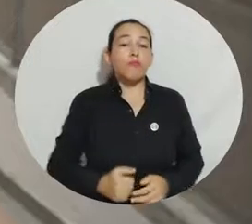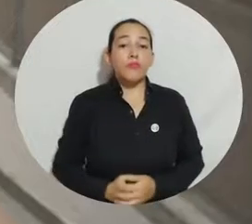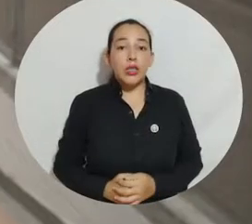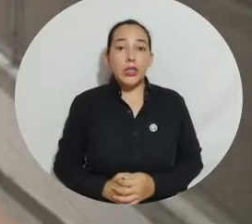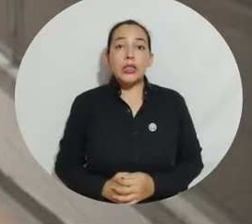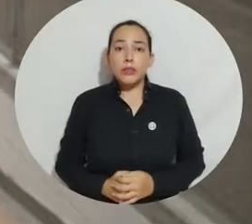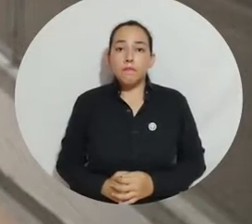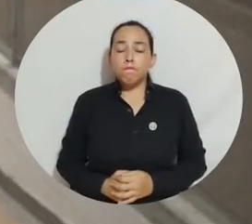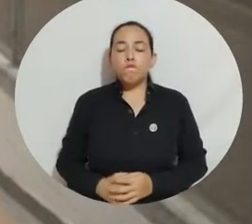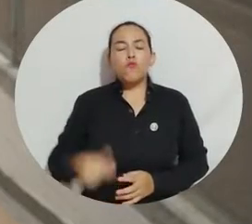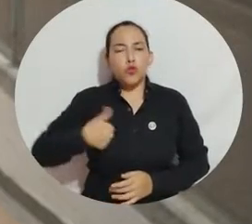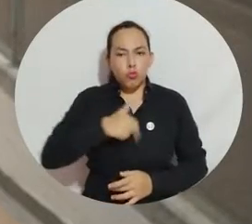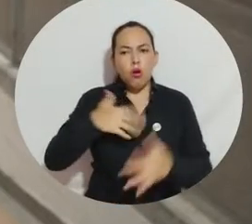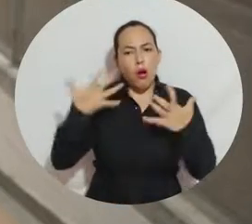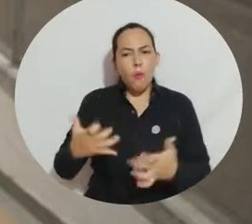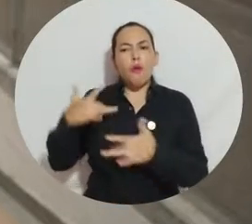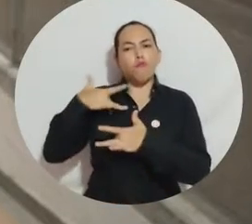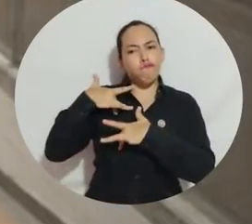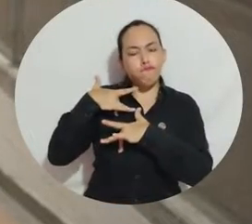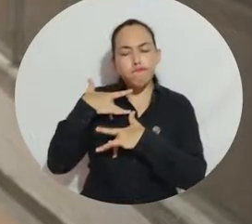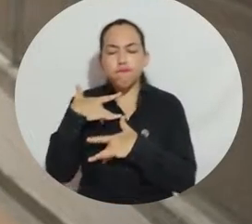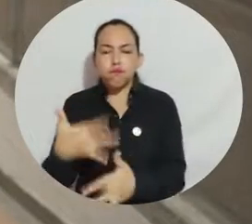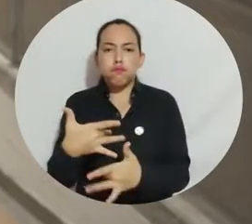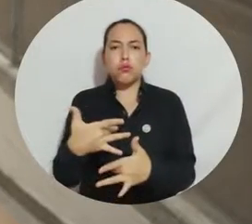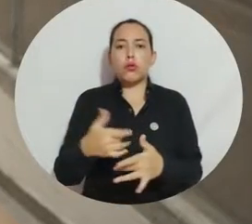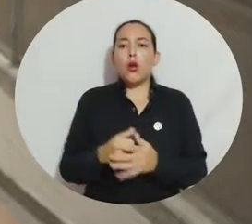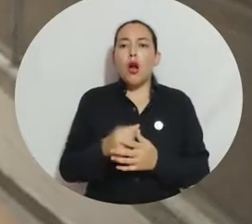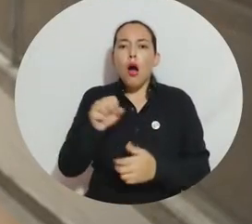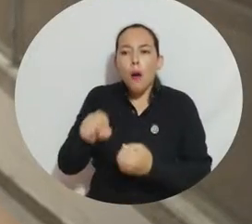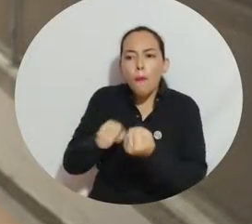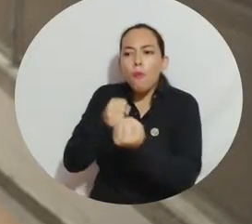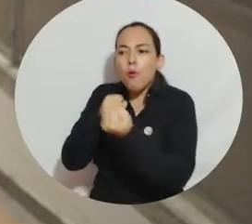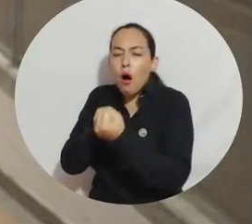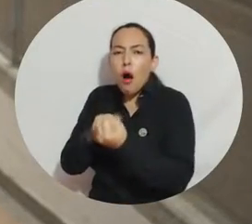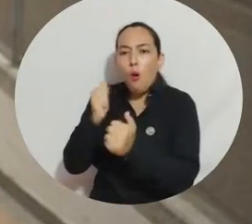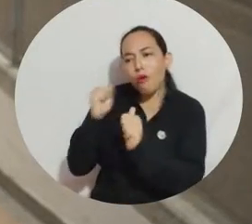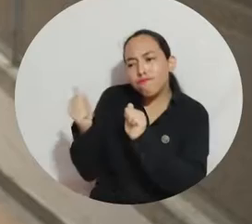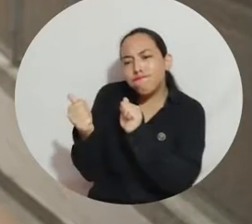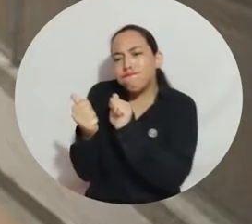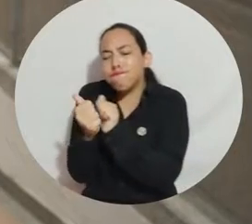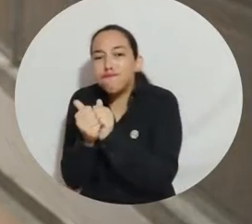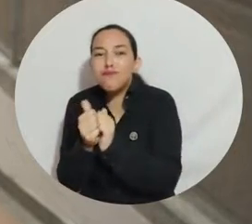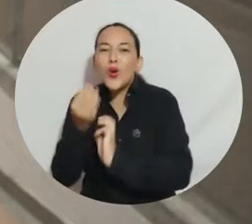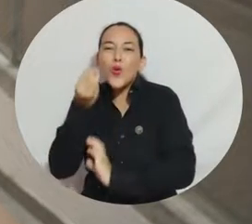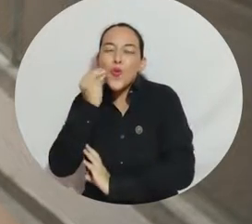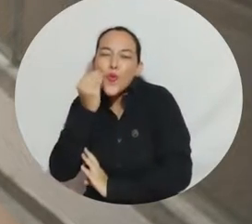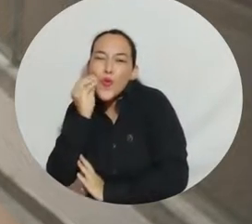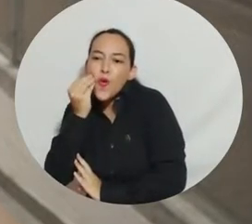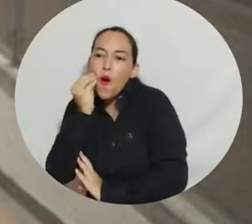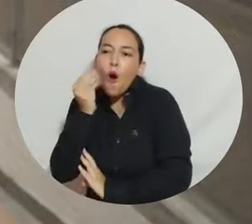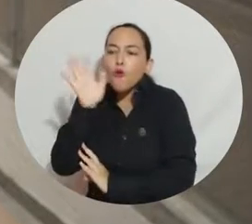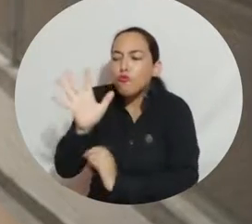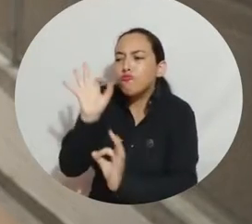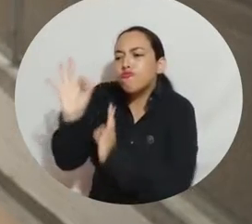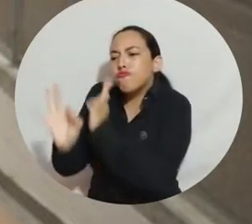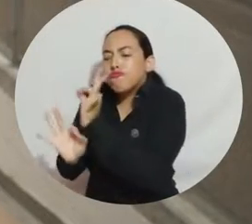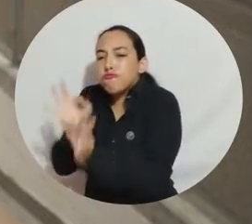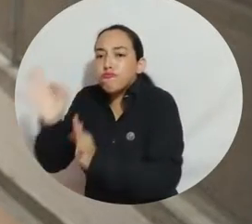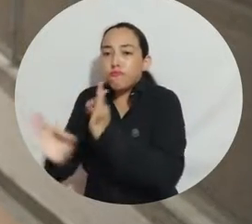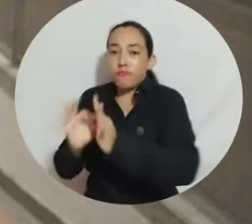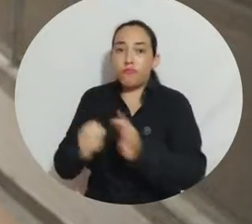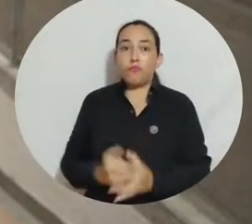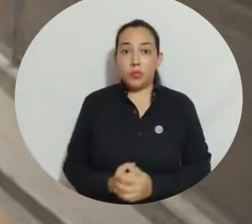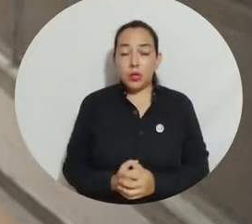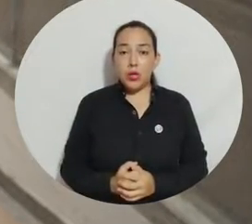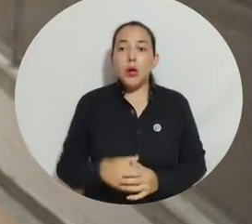Tenemos ganas y voluntad de pasar el tiempo con nuestros abuelitos del asilo, inclusive acá